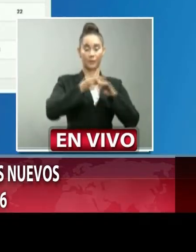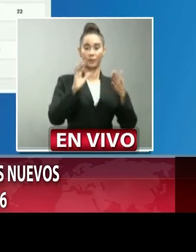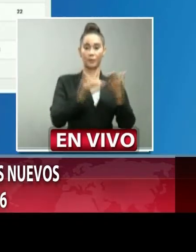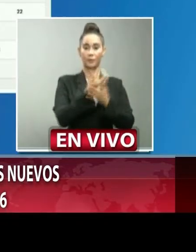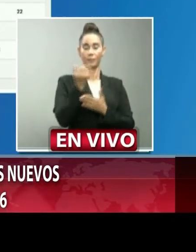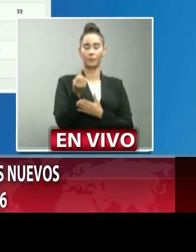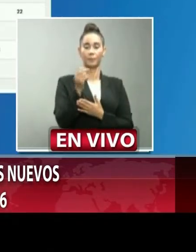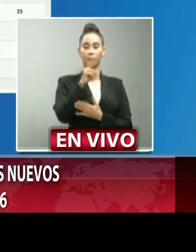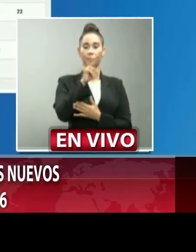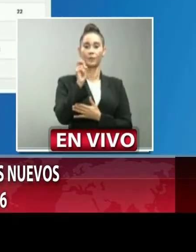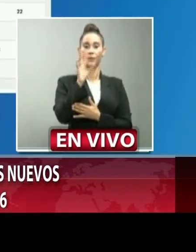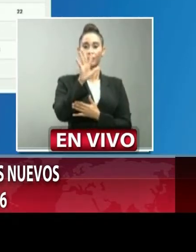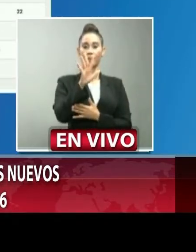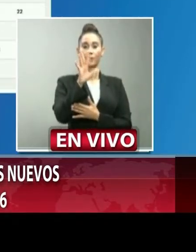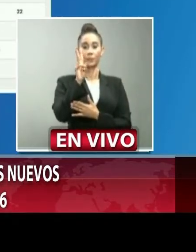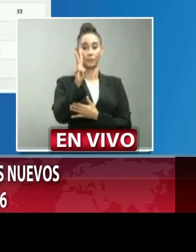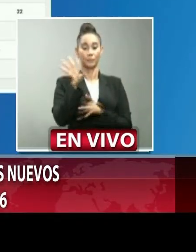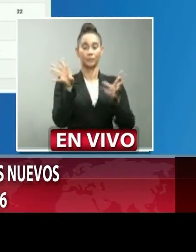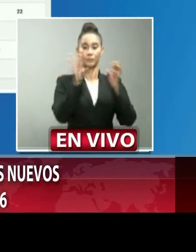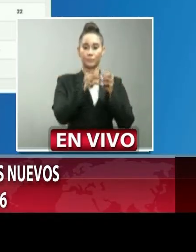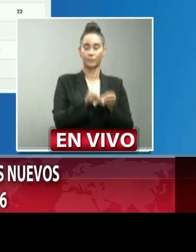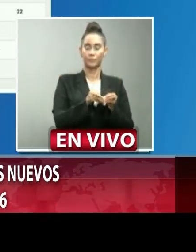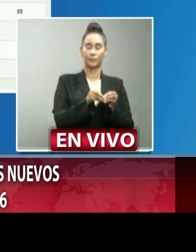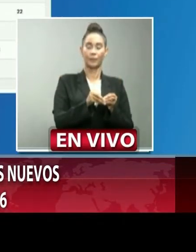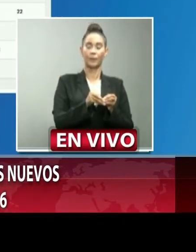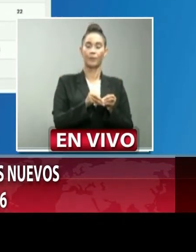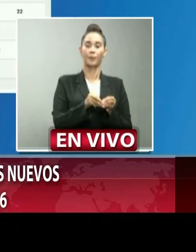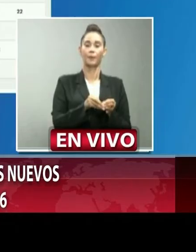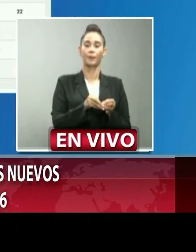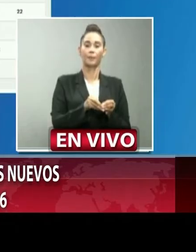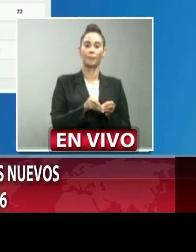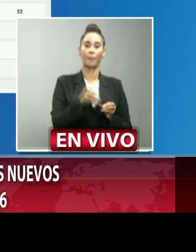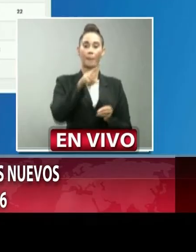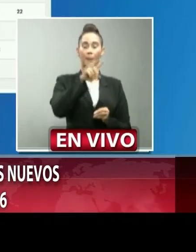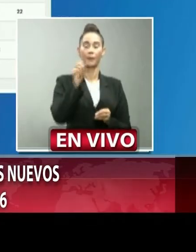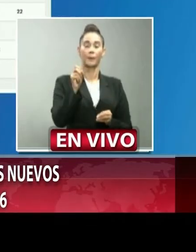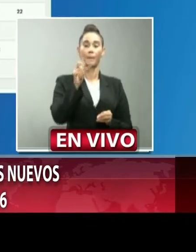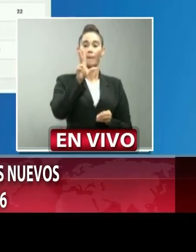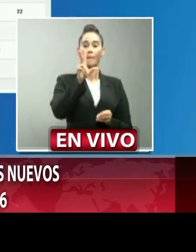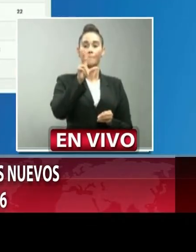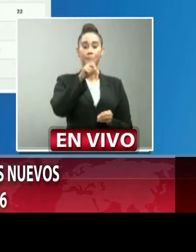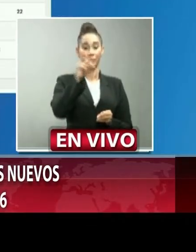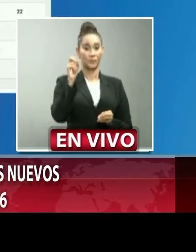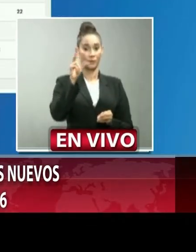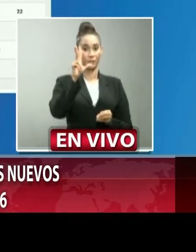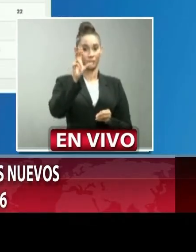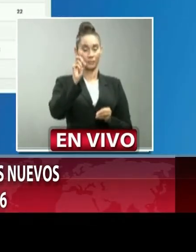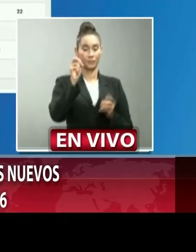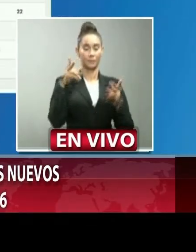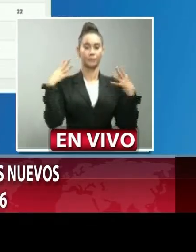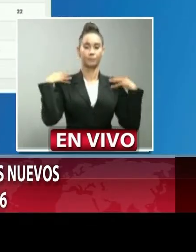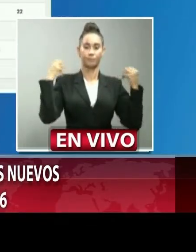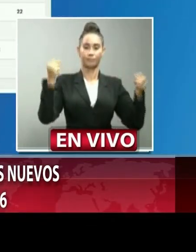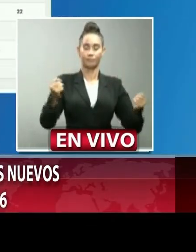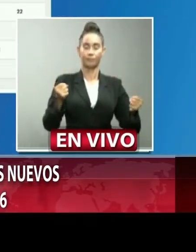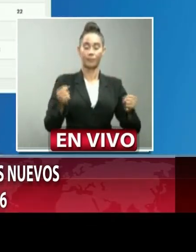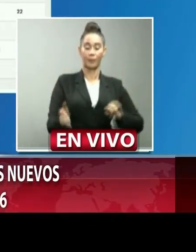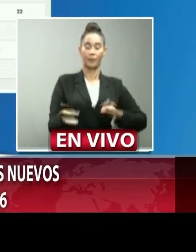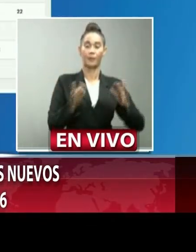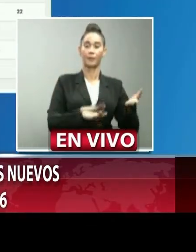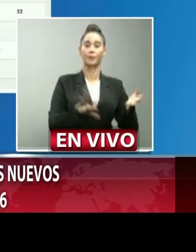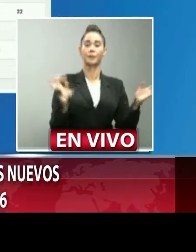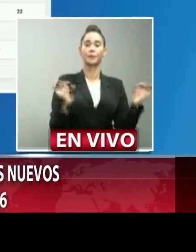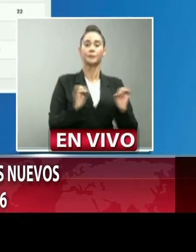252 acumulados 130 recuperados 0